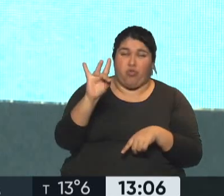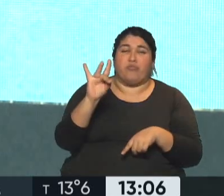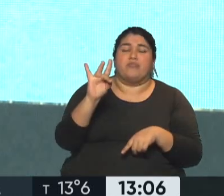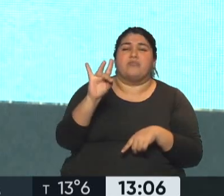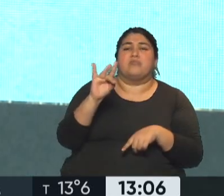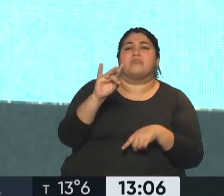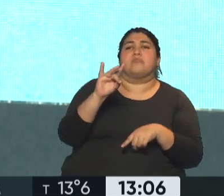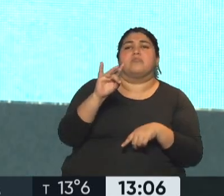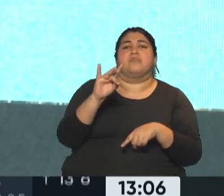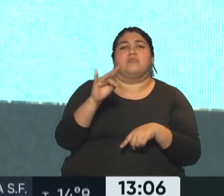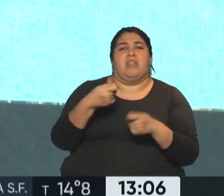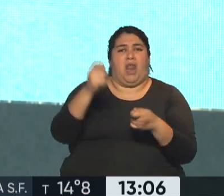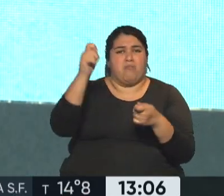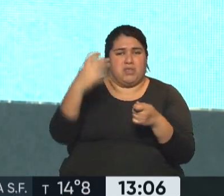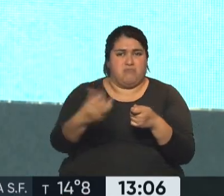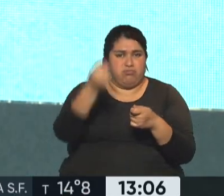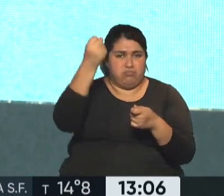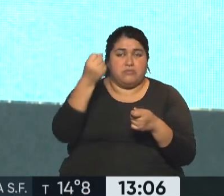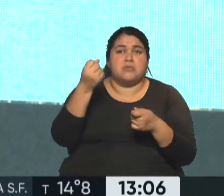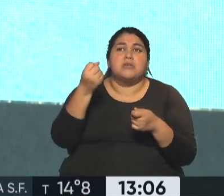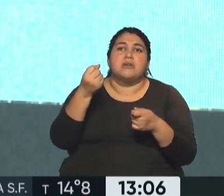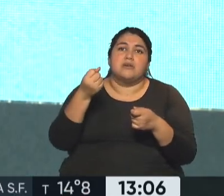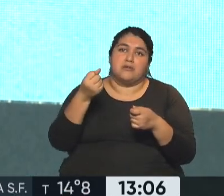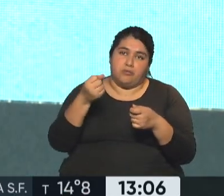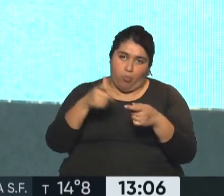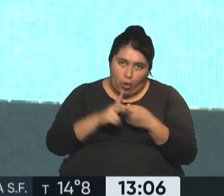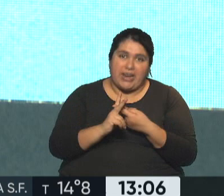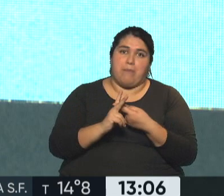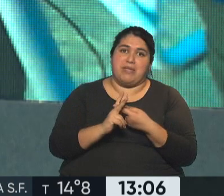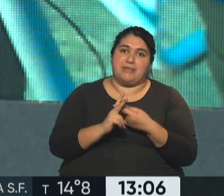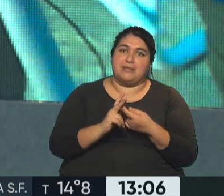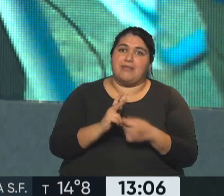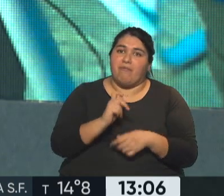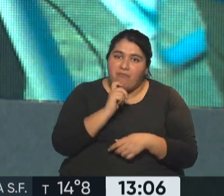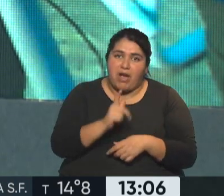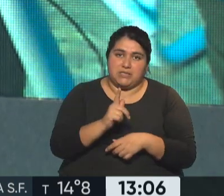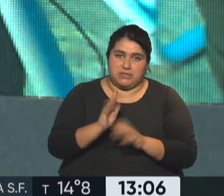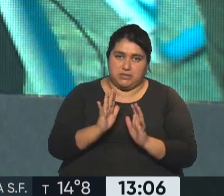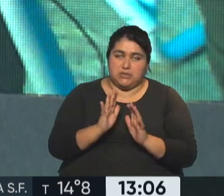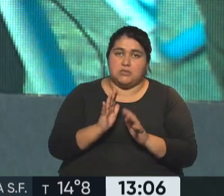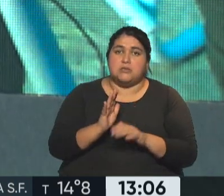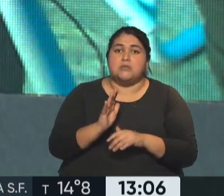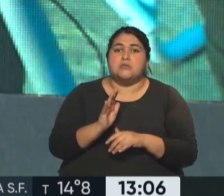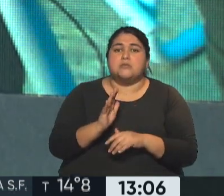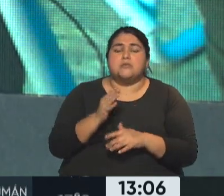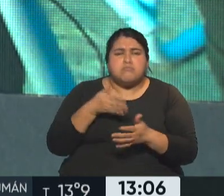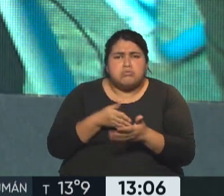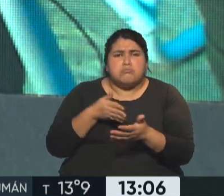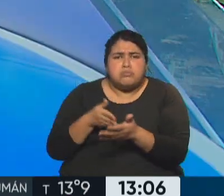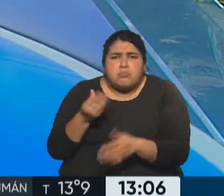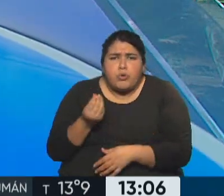el acceso para quien lo necesita, sea algo, una herramienta, digamos, de fácil acceso. ¿Por qué se está dificultando tanto esto?